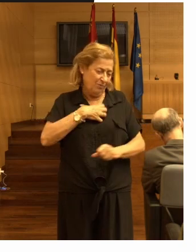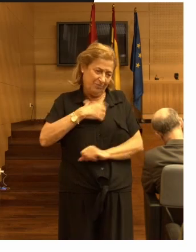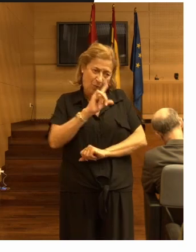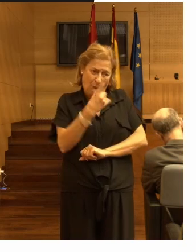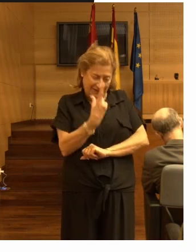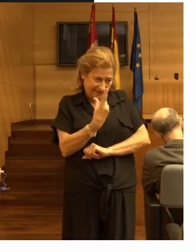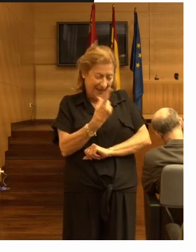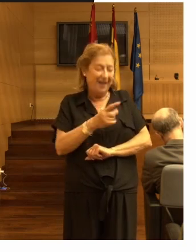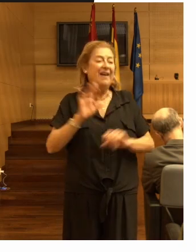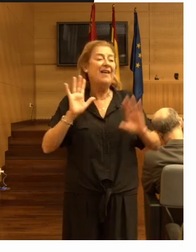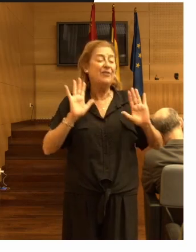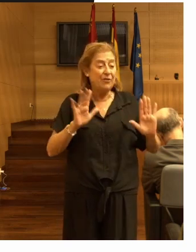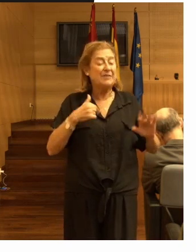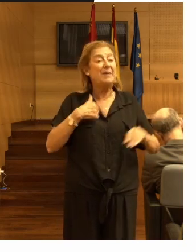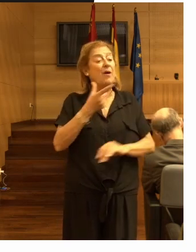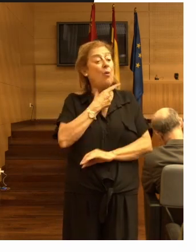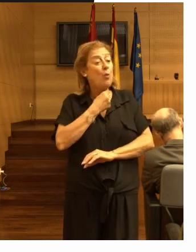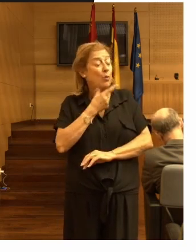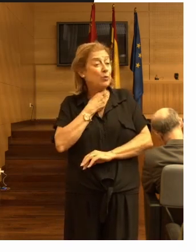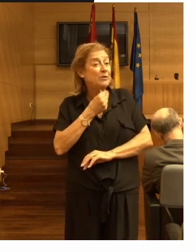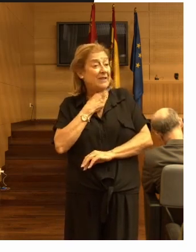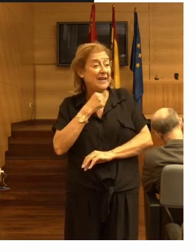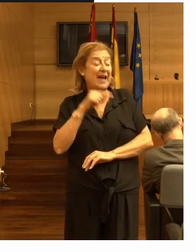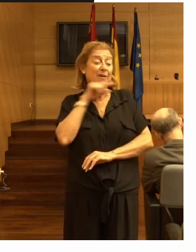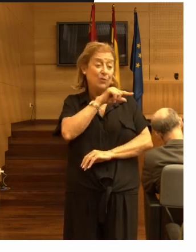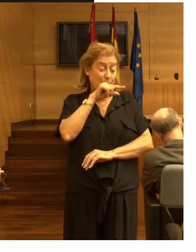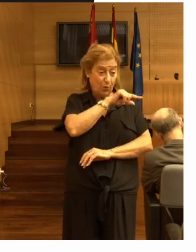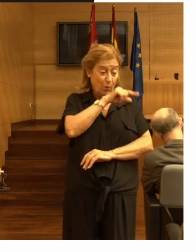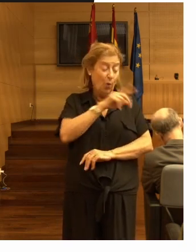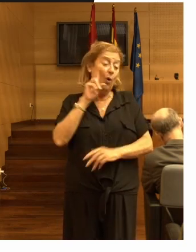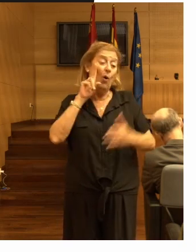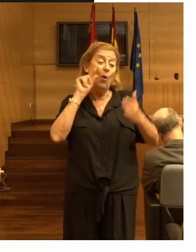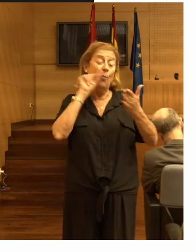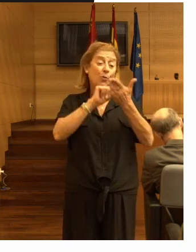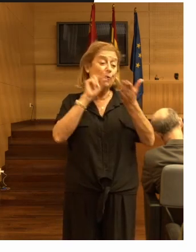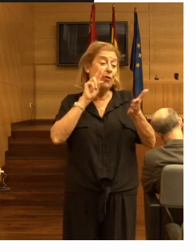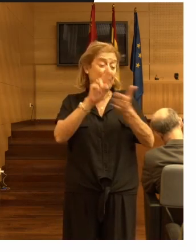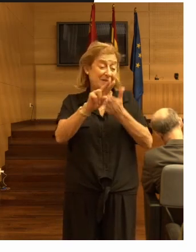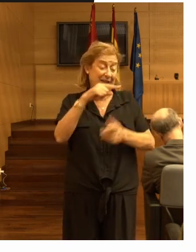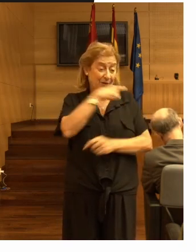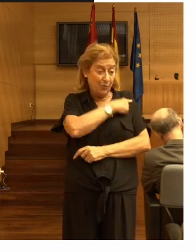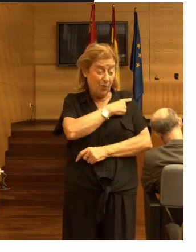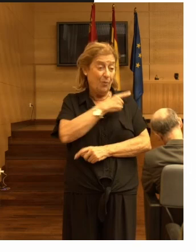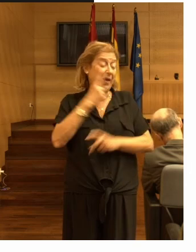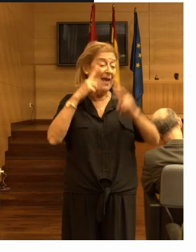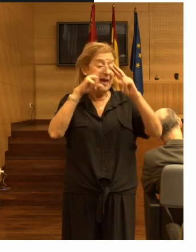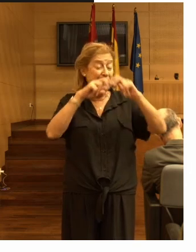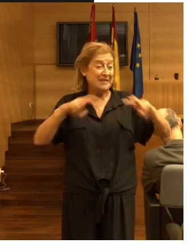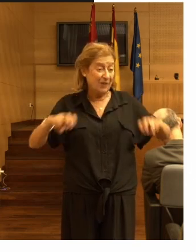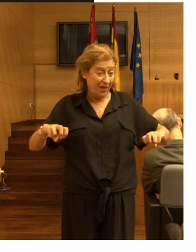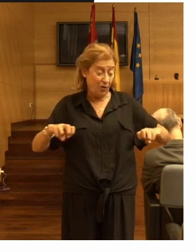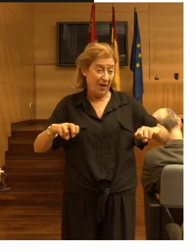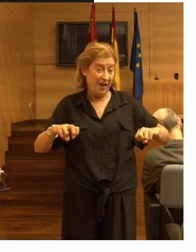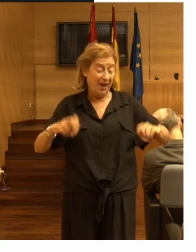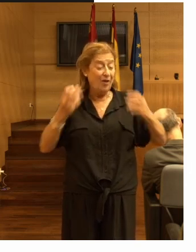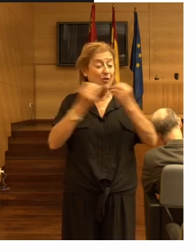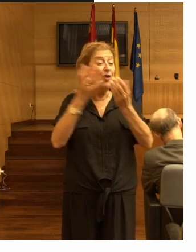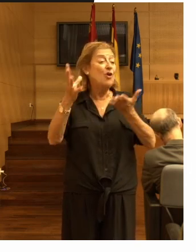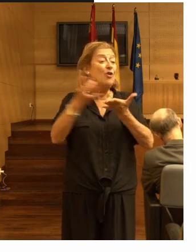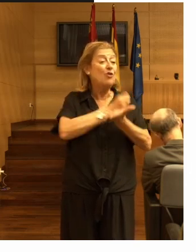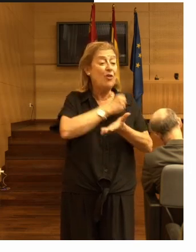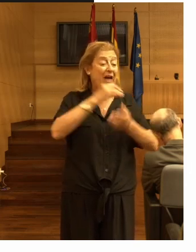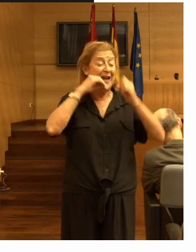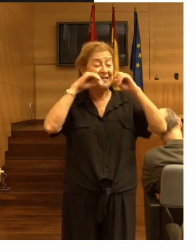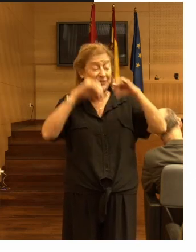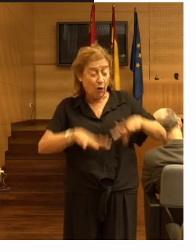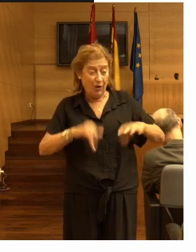entonces me gustaría que tú desde tu perspectiva como investigadora con toda la historia